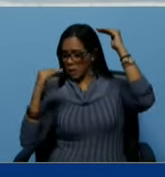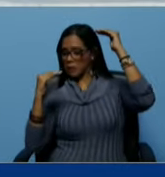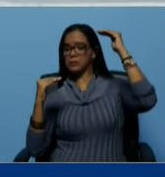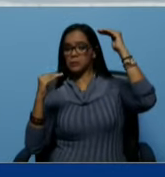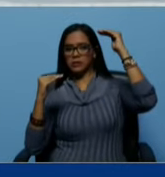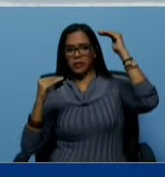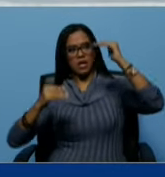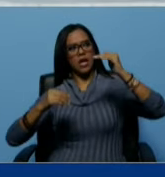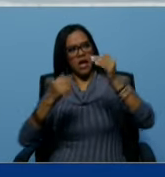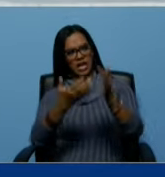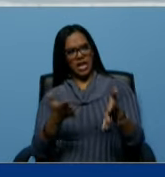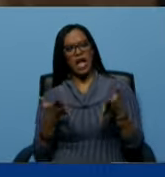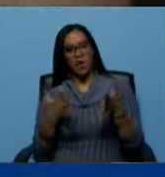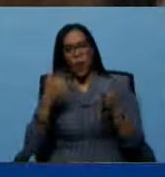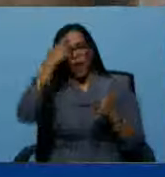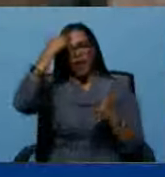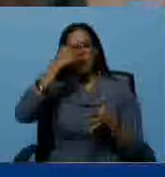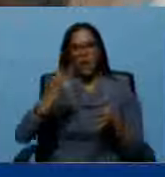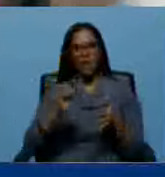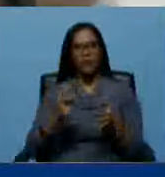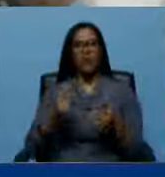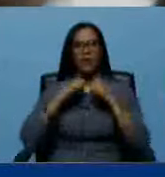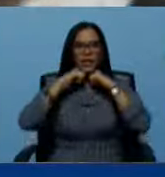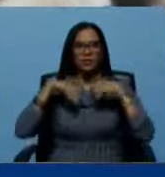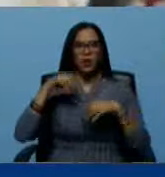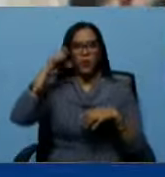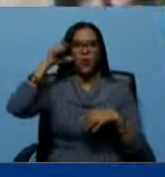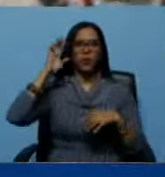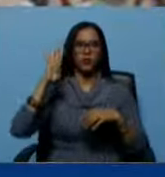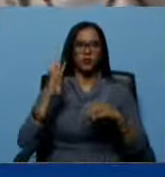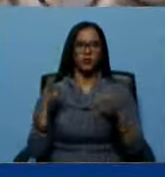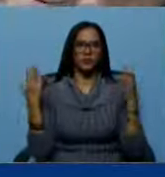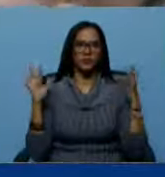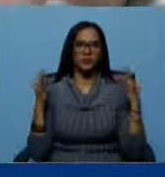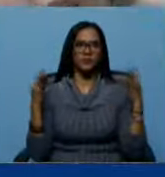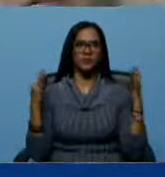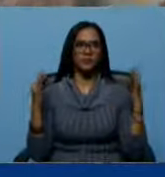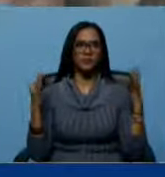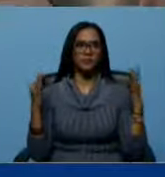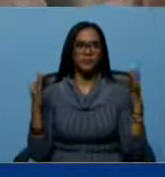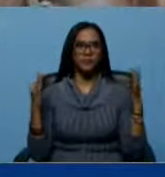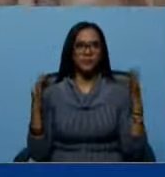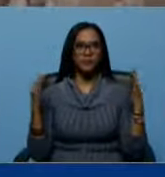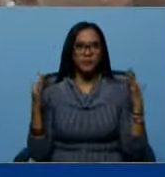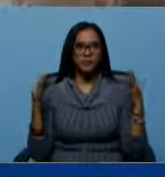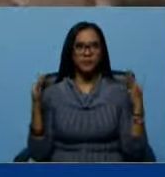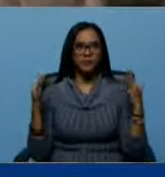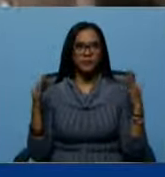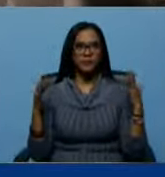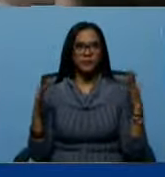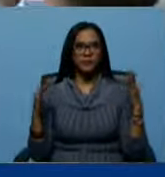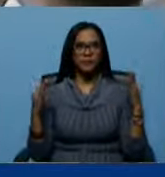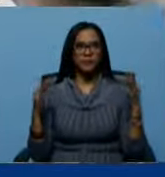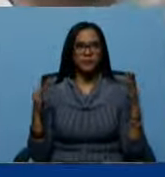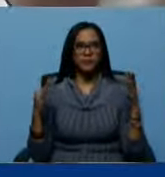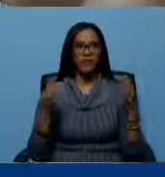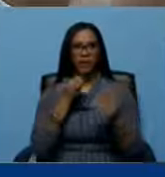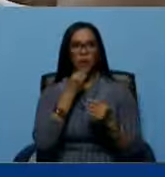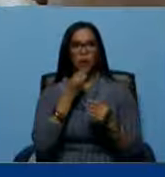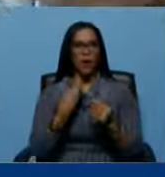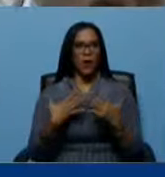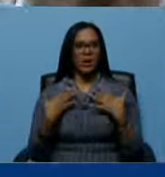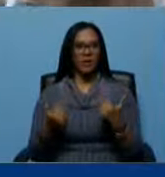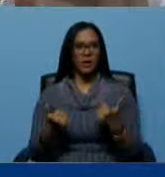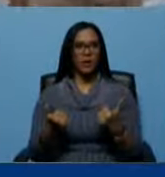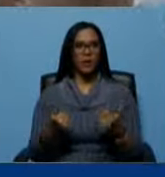David que es el pueblo bendecido por Dios almiranta buena recuperación con las